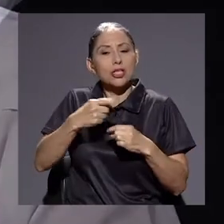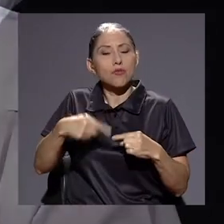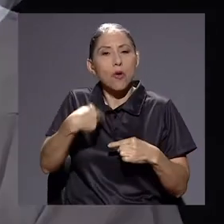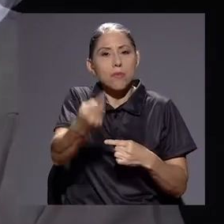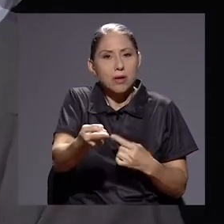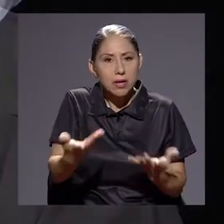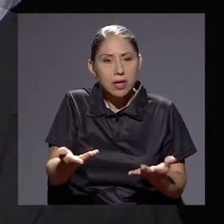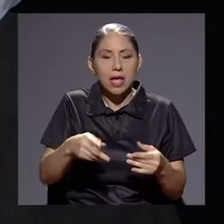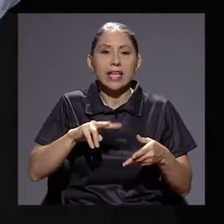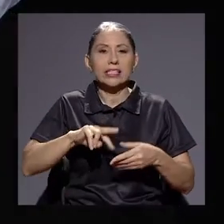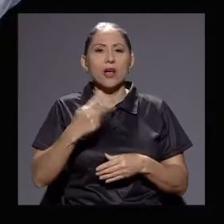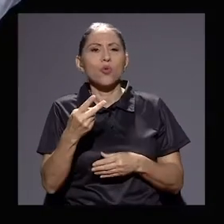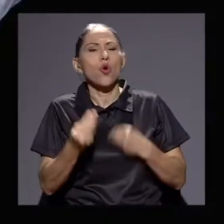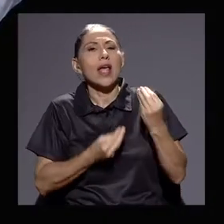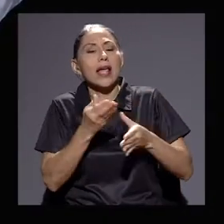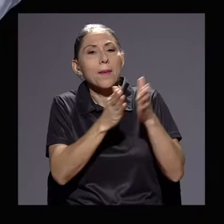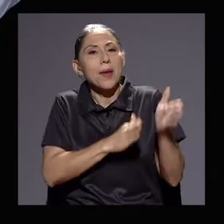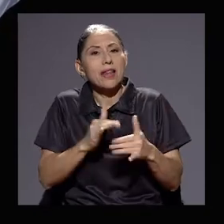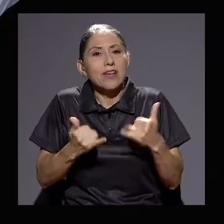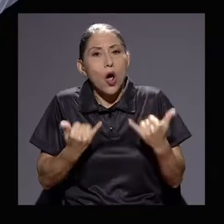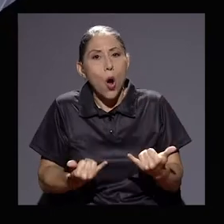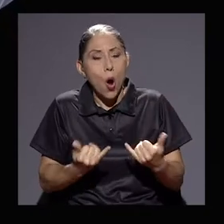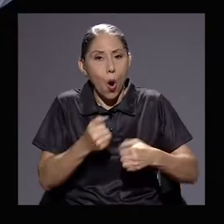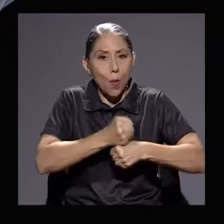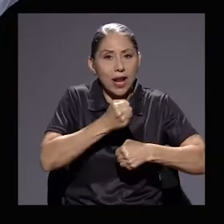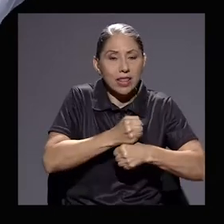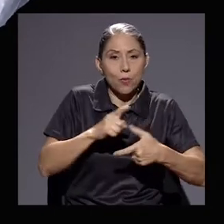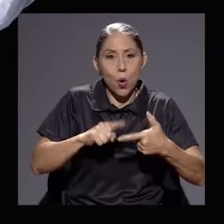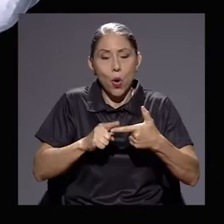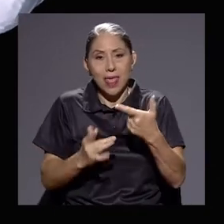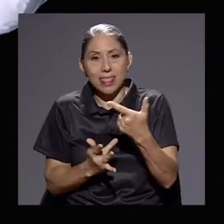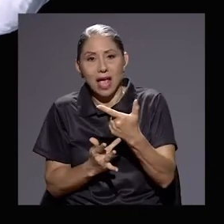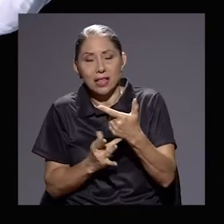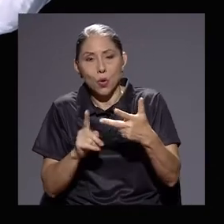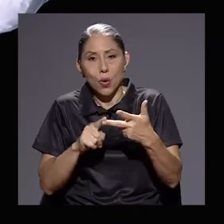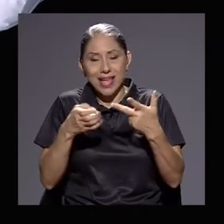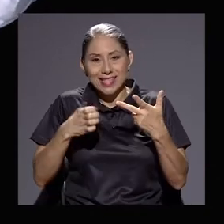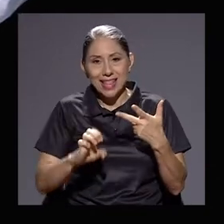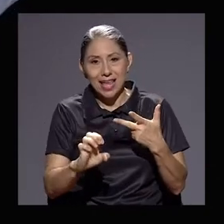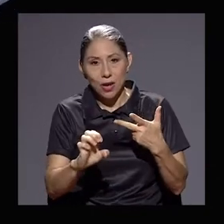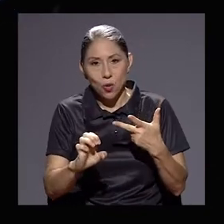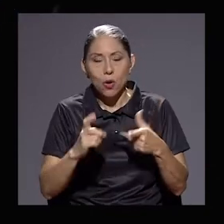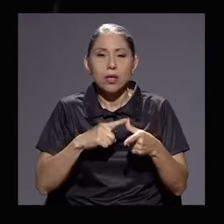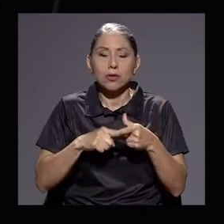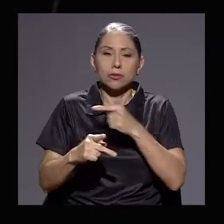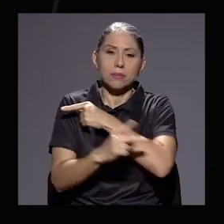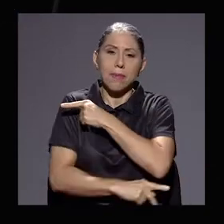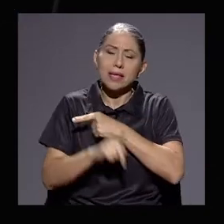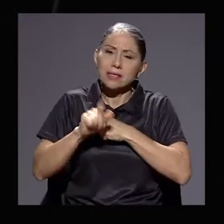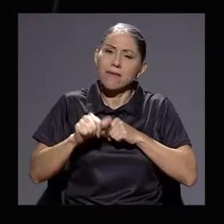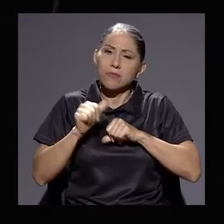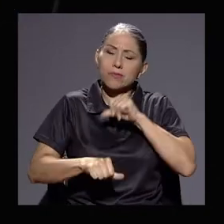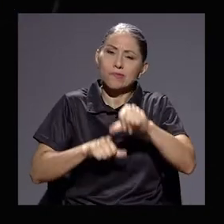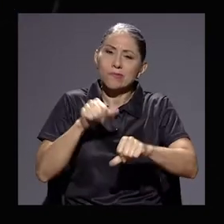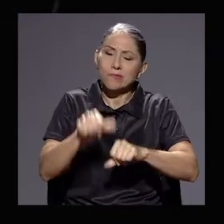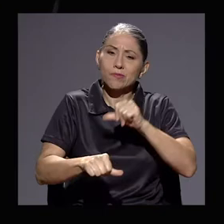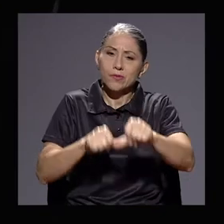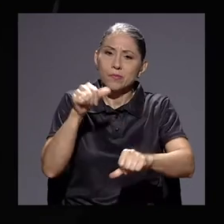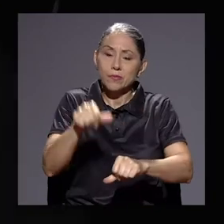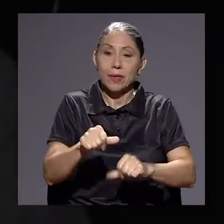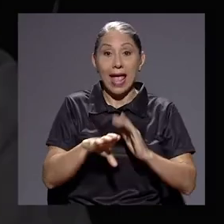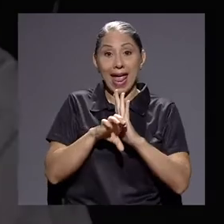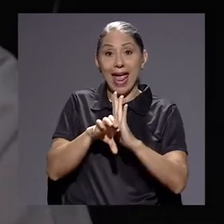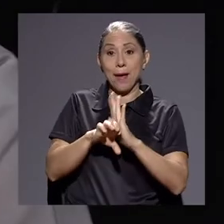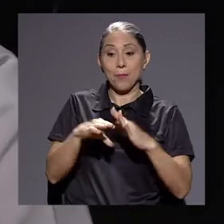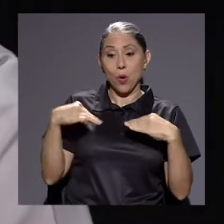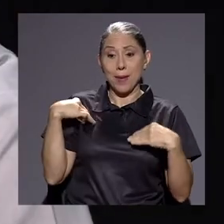Y segundo, ¿qué planificamos ahora en operativo, lo táctico y lo estratégico? Entonces, el país tiene que hacer un gran esfuerzo en ese sentido. Y pongo rápidamente,